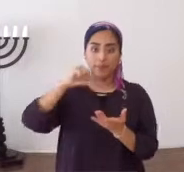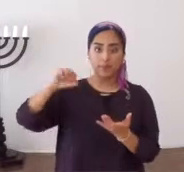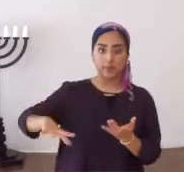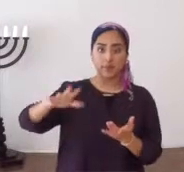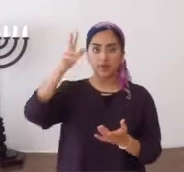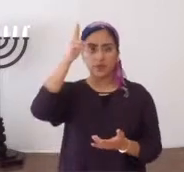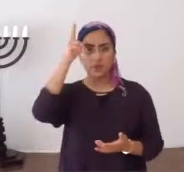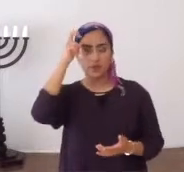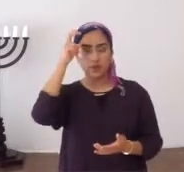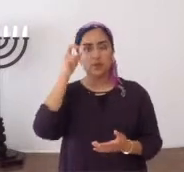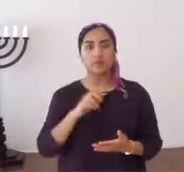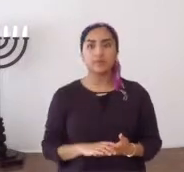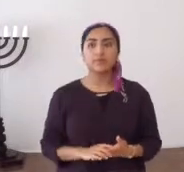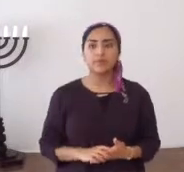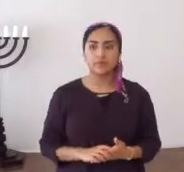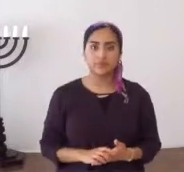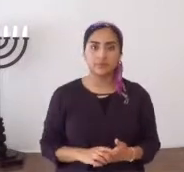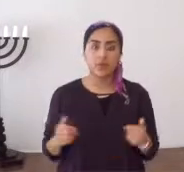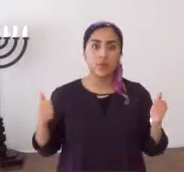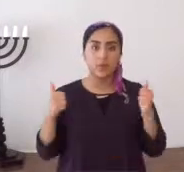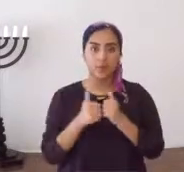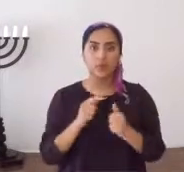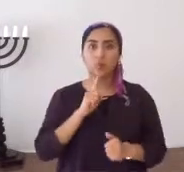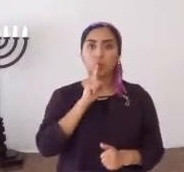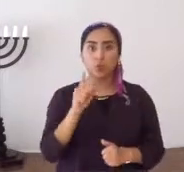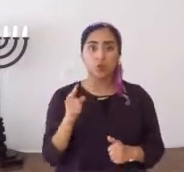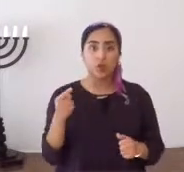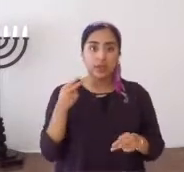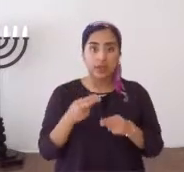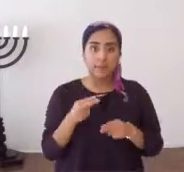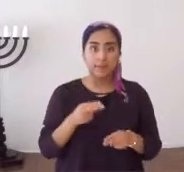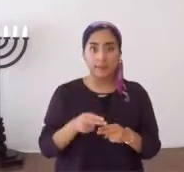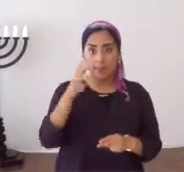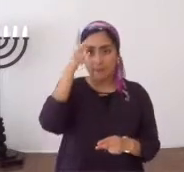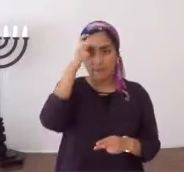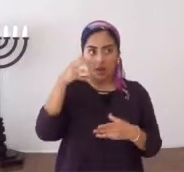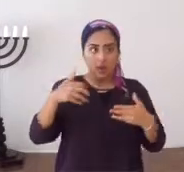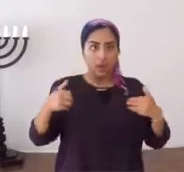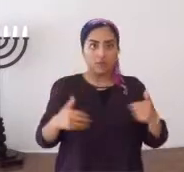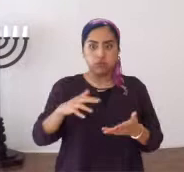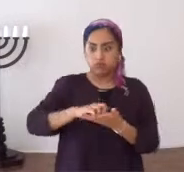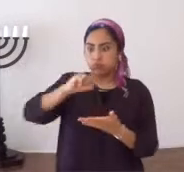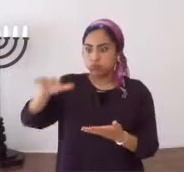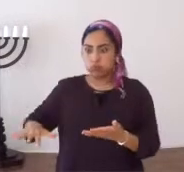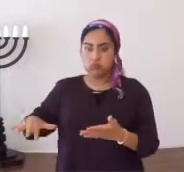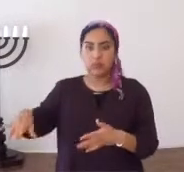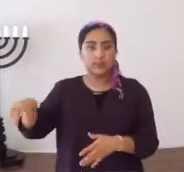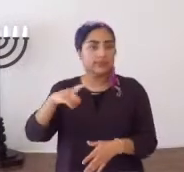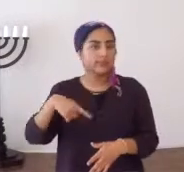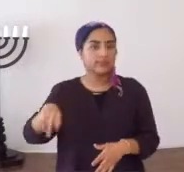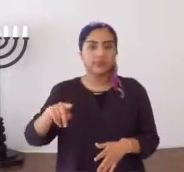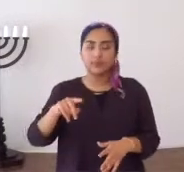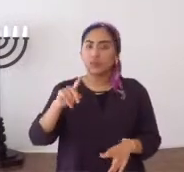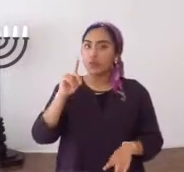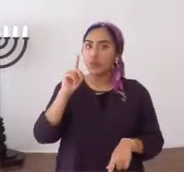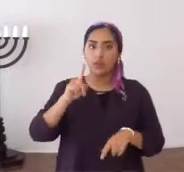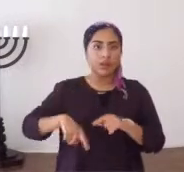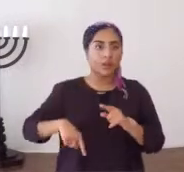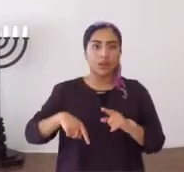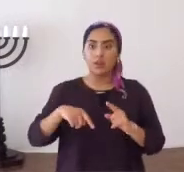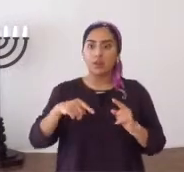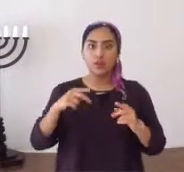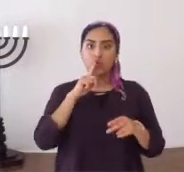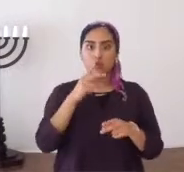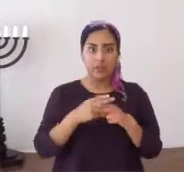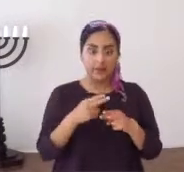liberación demoníaca, con el nombre verdadero, los demonios salen aullando, porque no soportan el verdadero nombre.